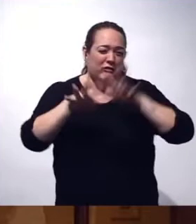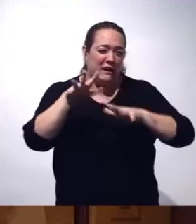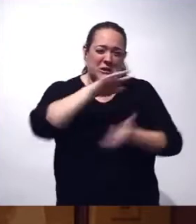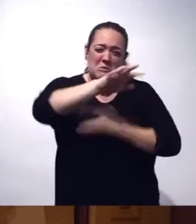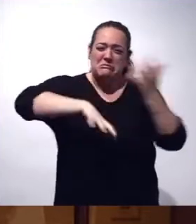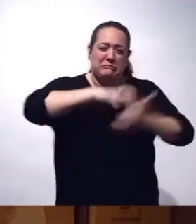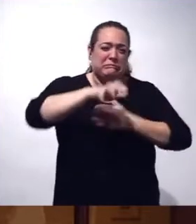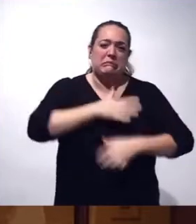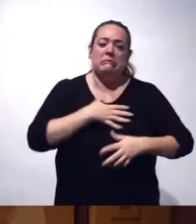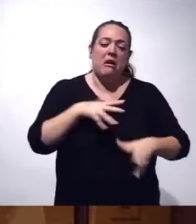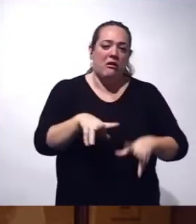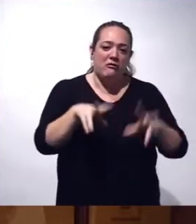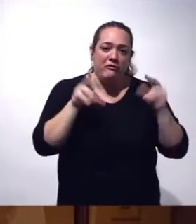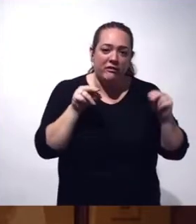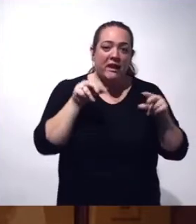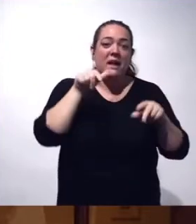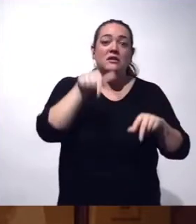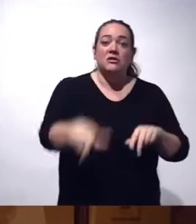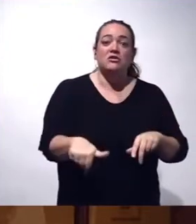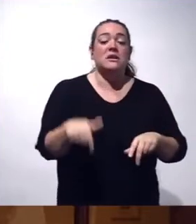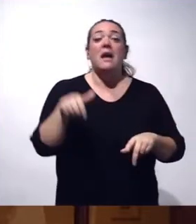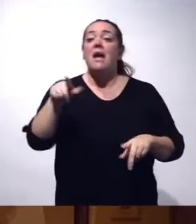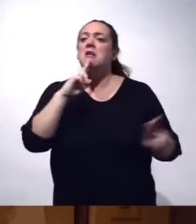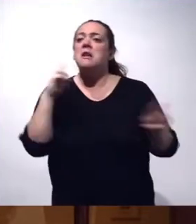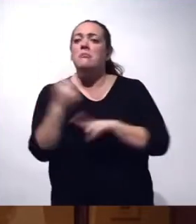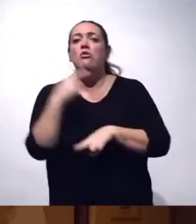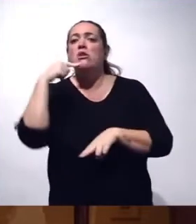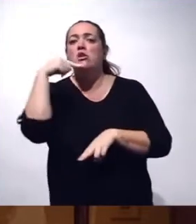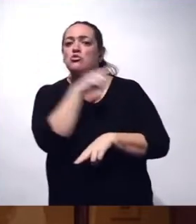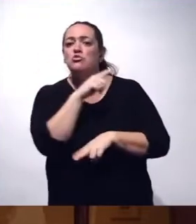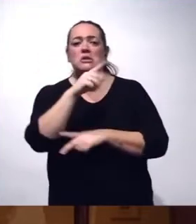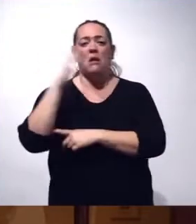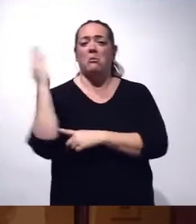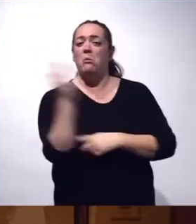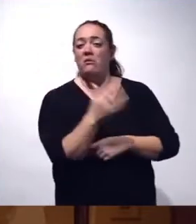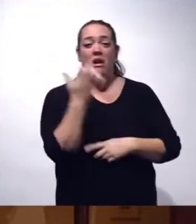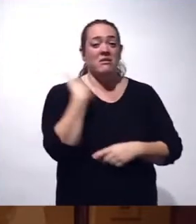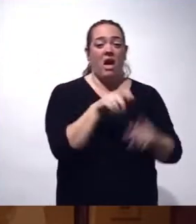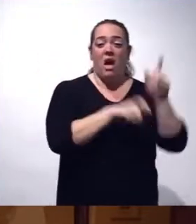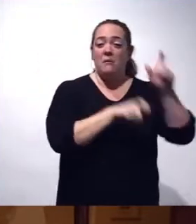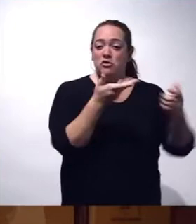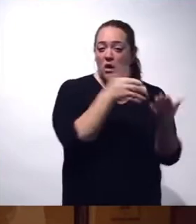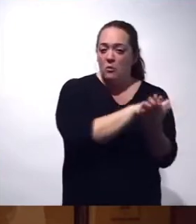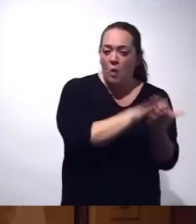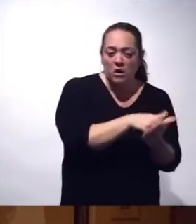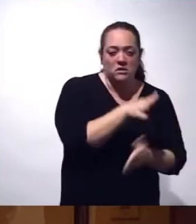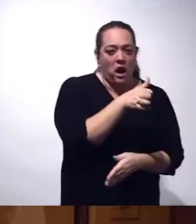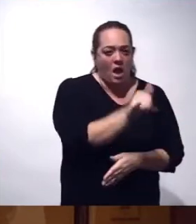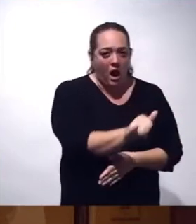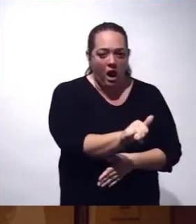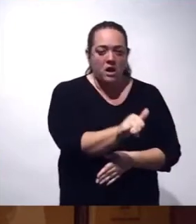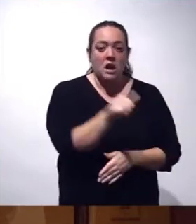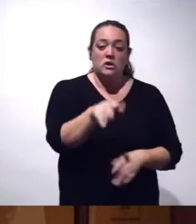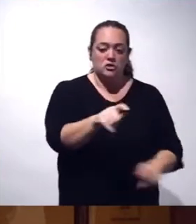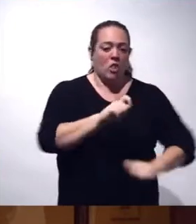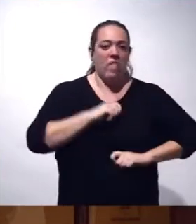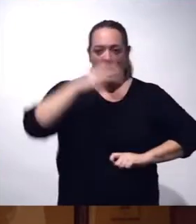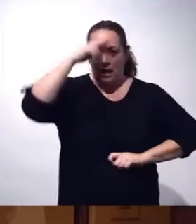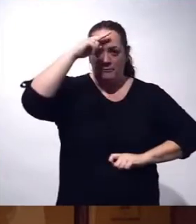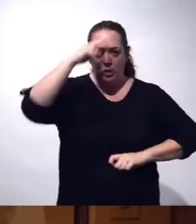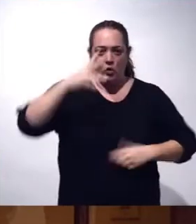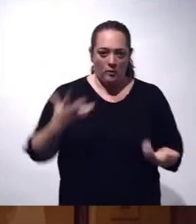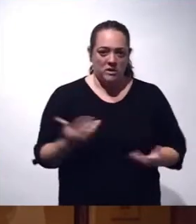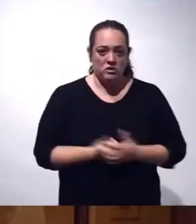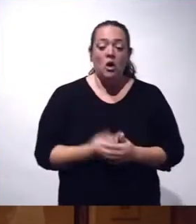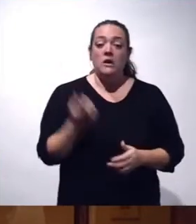diálogo, y la respuesta ha sido el ataque bélico por parte de Rusia, que está produciendo ya muertos y que es de una tremenda preocupación. Y